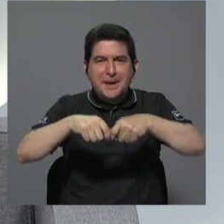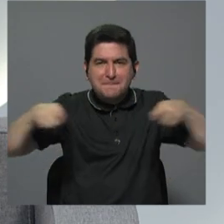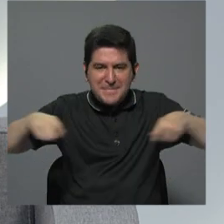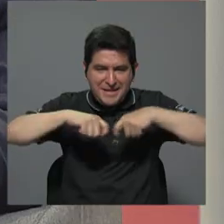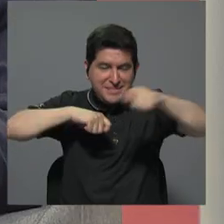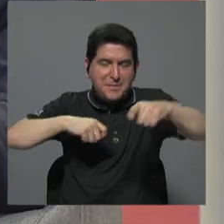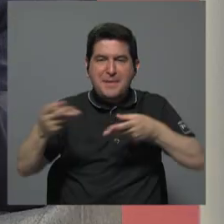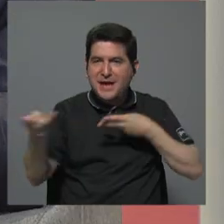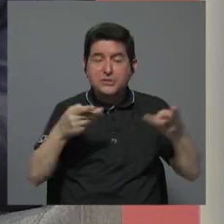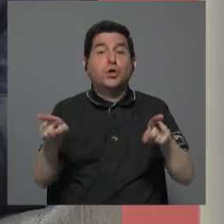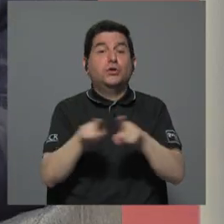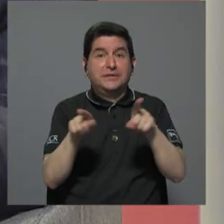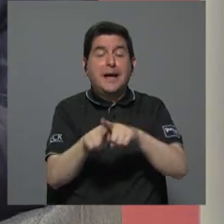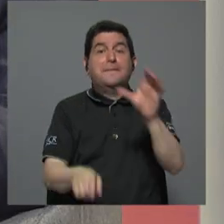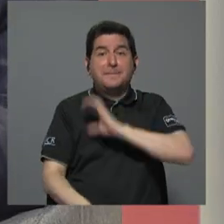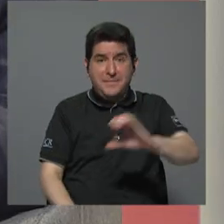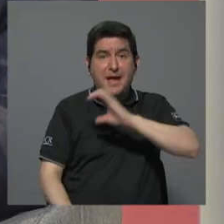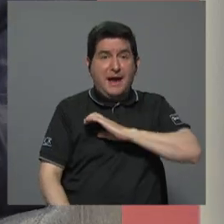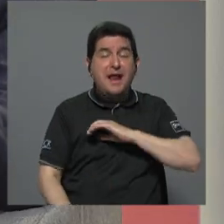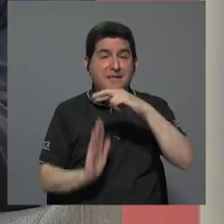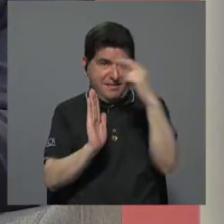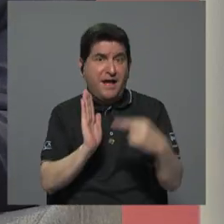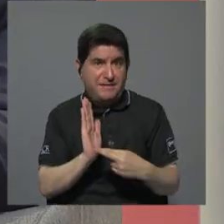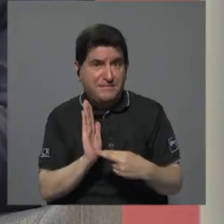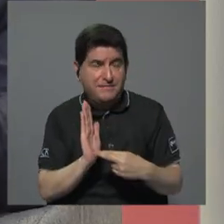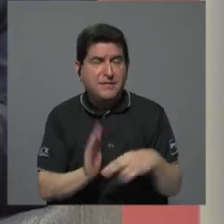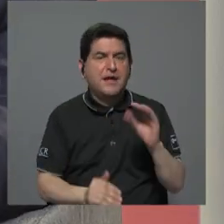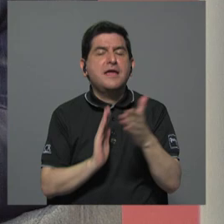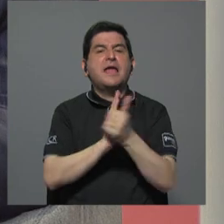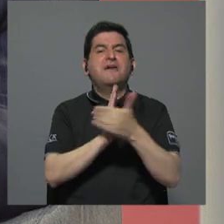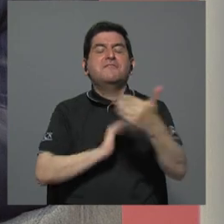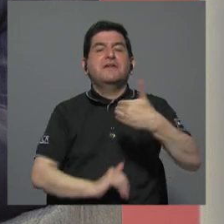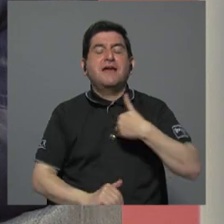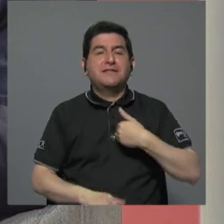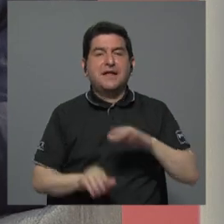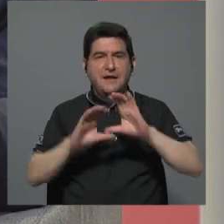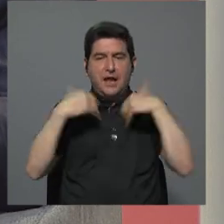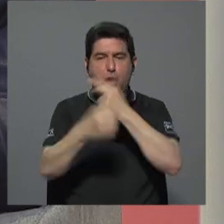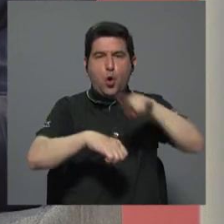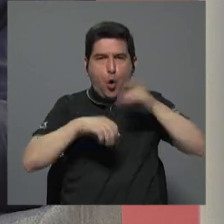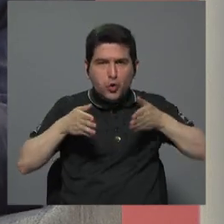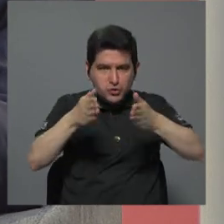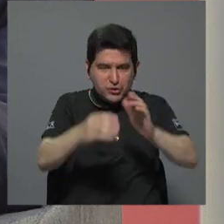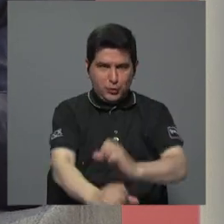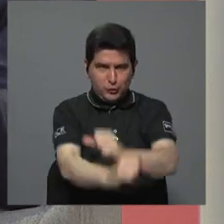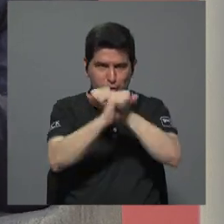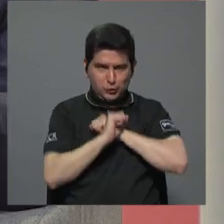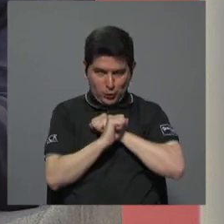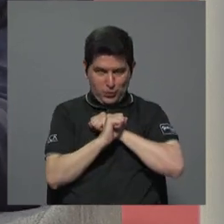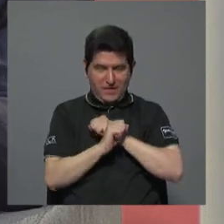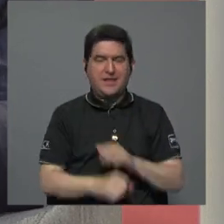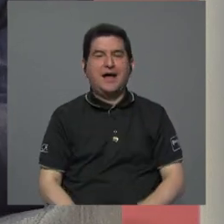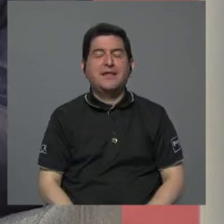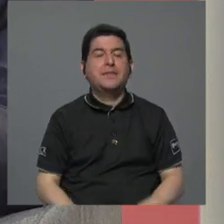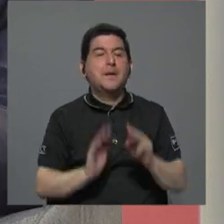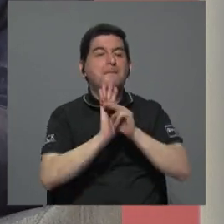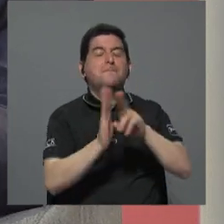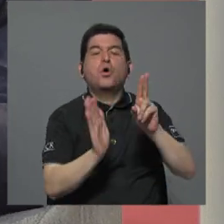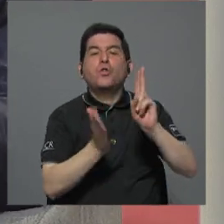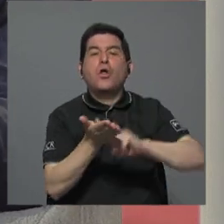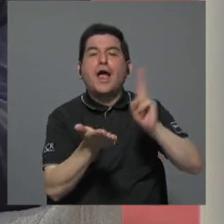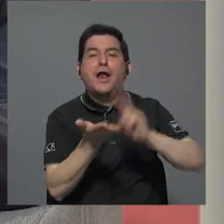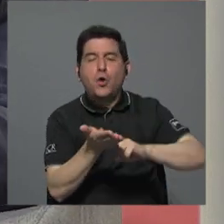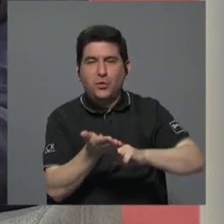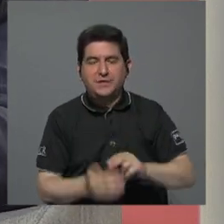del mercado, tiene que ver también con la calidad de la regulación y con la capacidad que tiene el CONAVE de garantizar, por ejemplo, el modelo de los contratos,